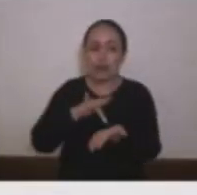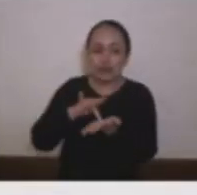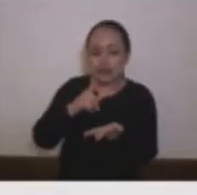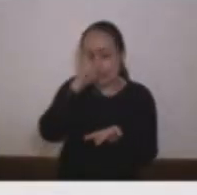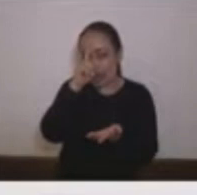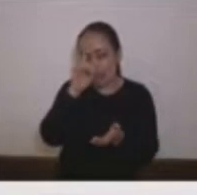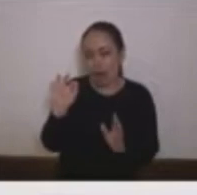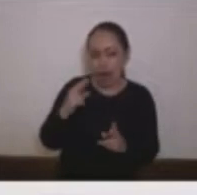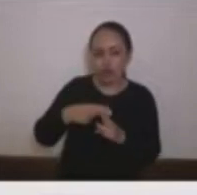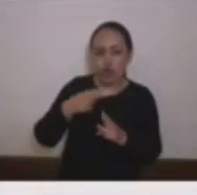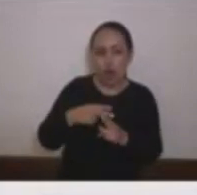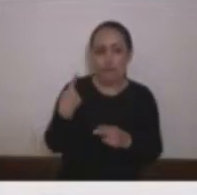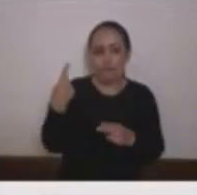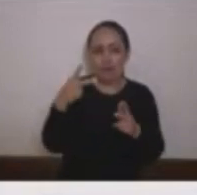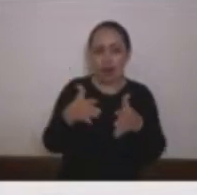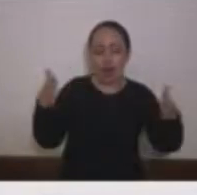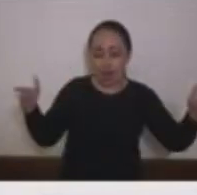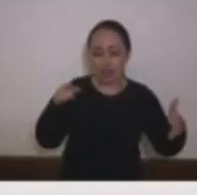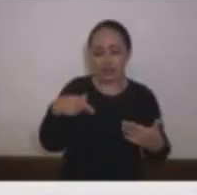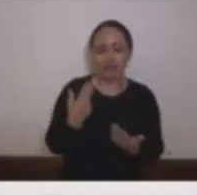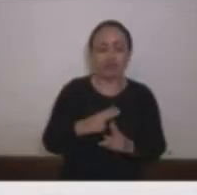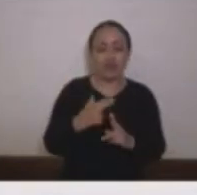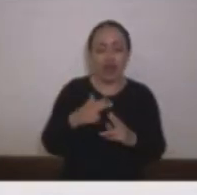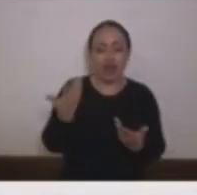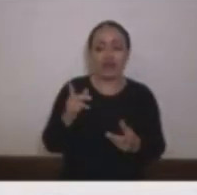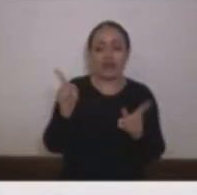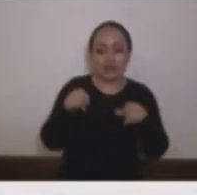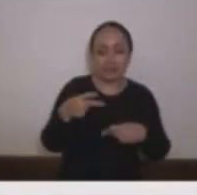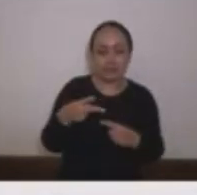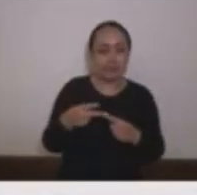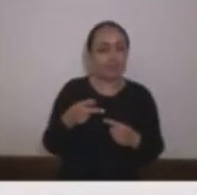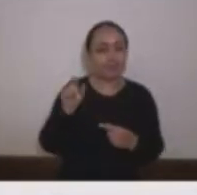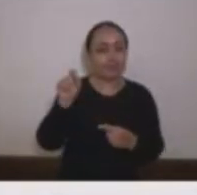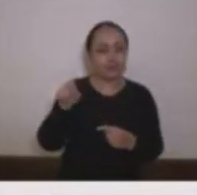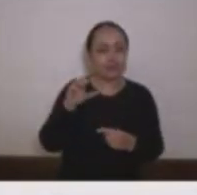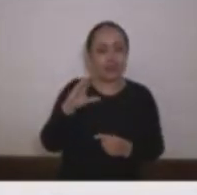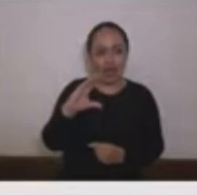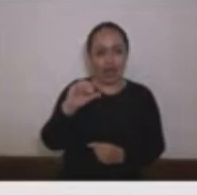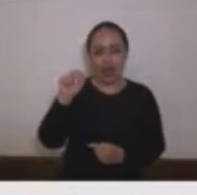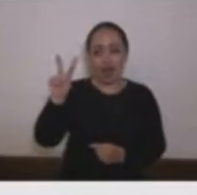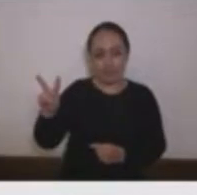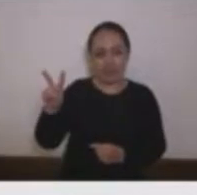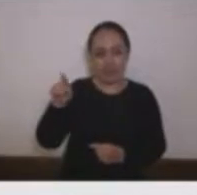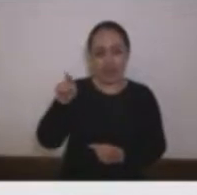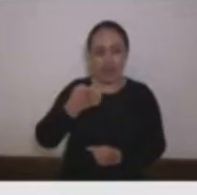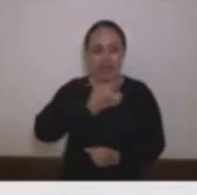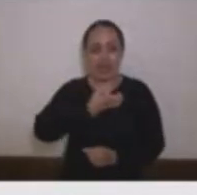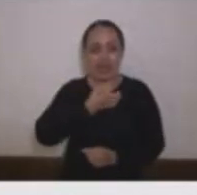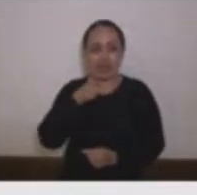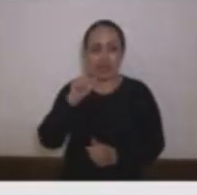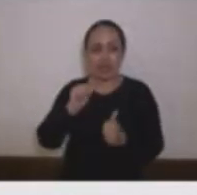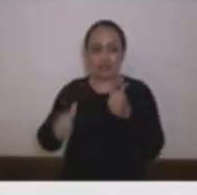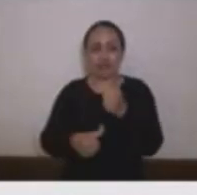si pidió usted o a través de un tercero a la señora Camila Villamizar secretaria del despacho que concretara la coalición de